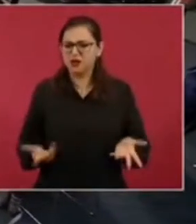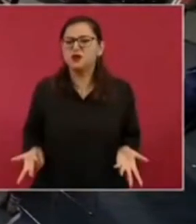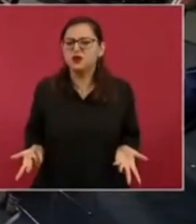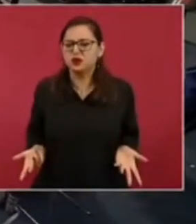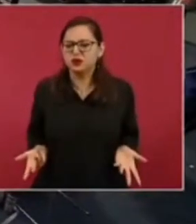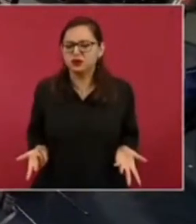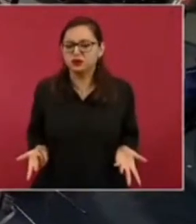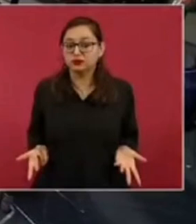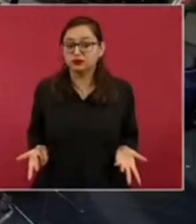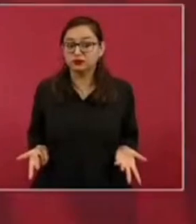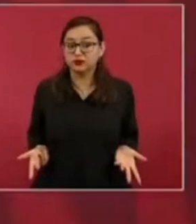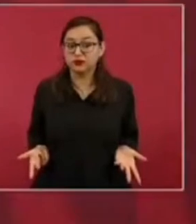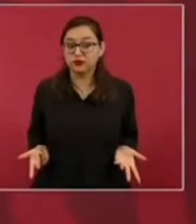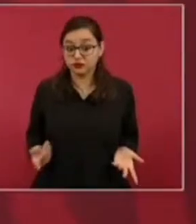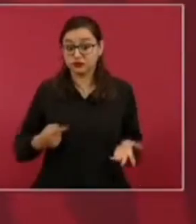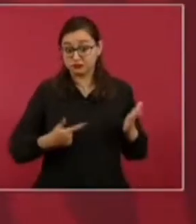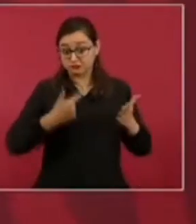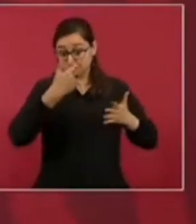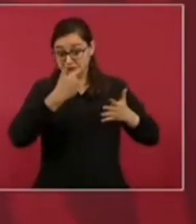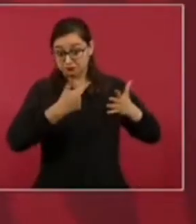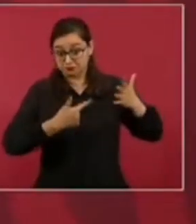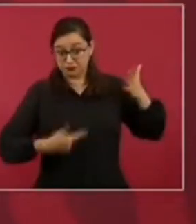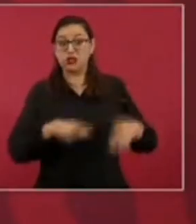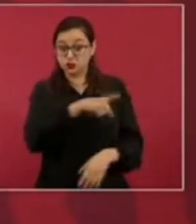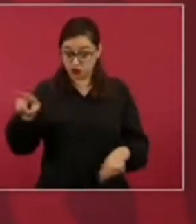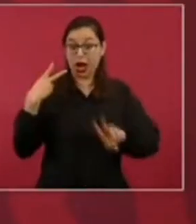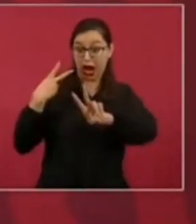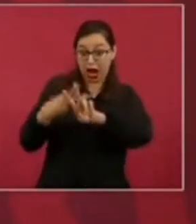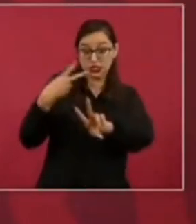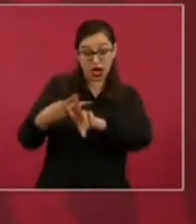tienen que poner aquí. Todos somos Andrés Manuel, ¿no?